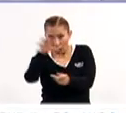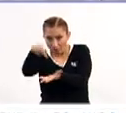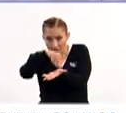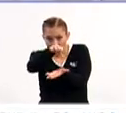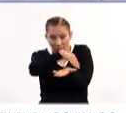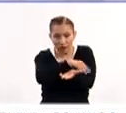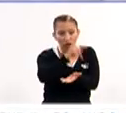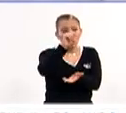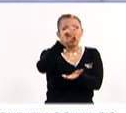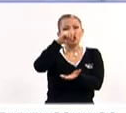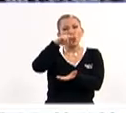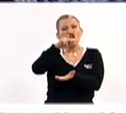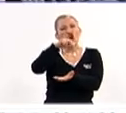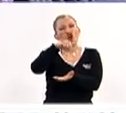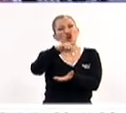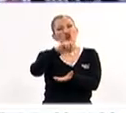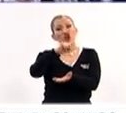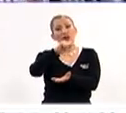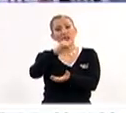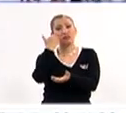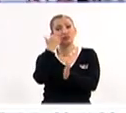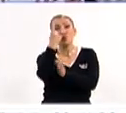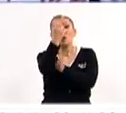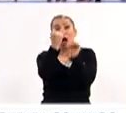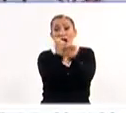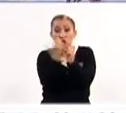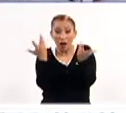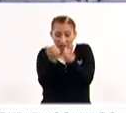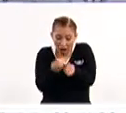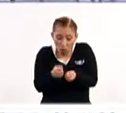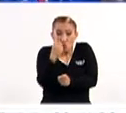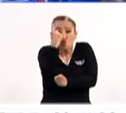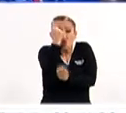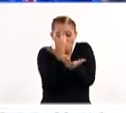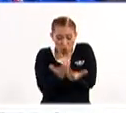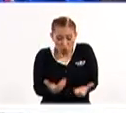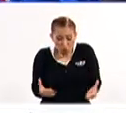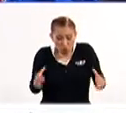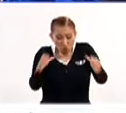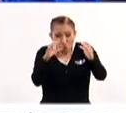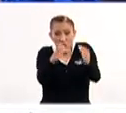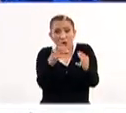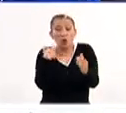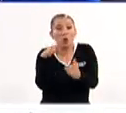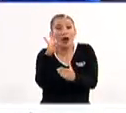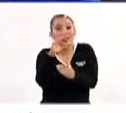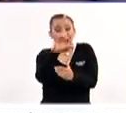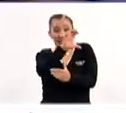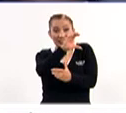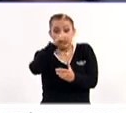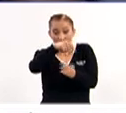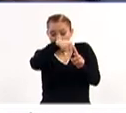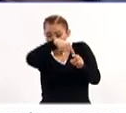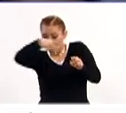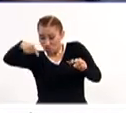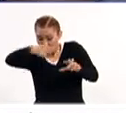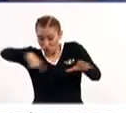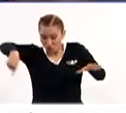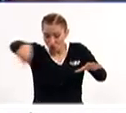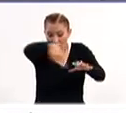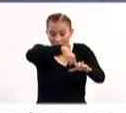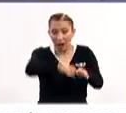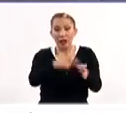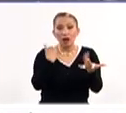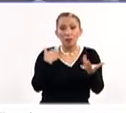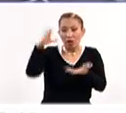allá, que creo que es el tonote, que se pueden tardar hasta un año en hacer una sola canasta de 40 centímetros de diámetro. Entonces,